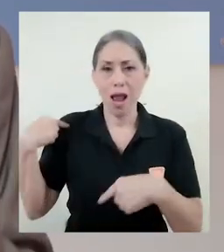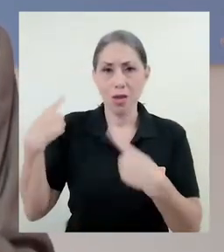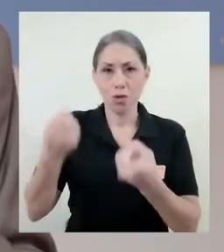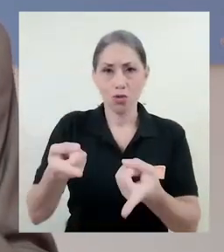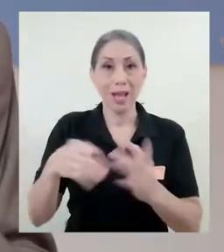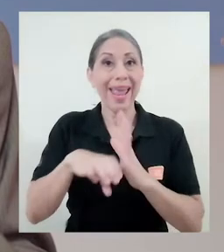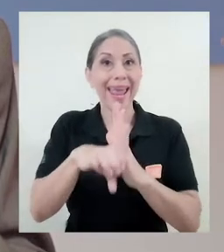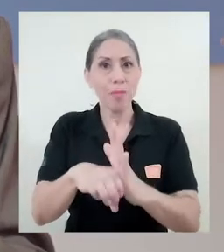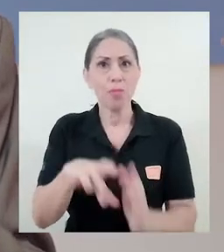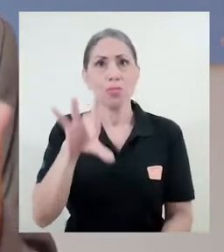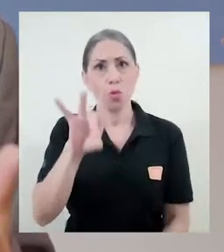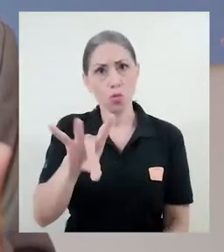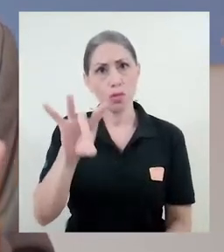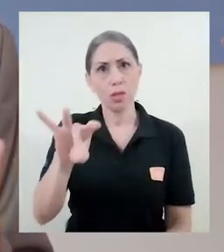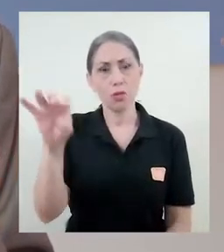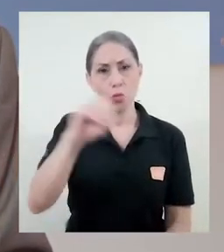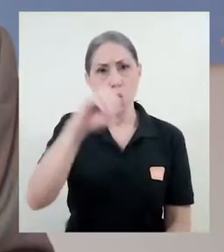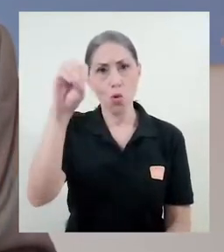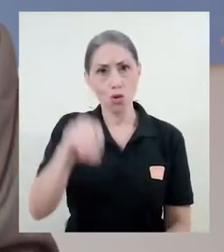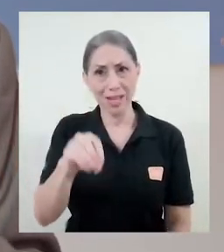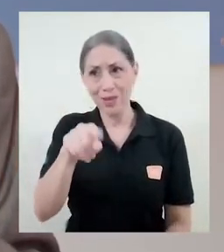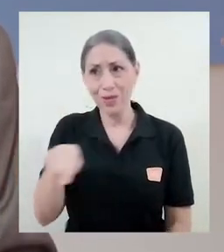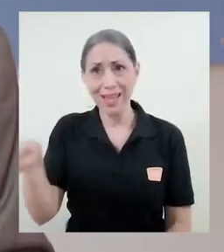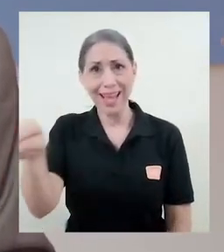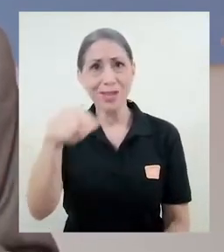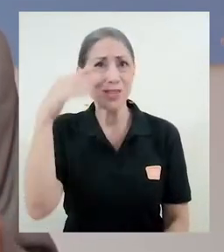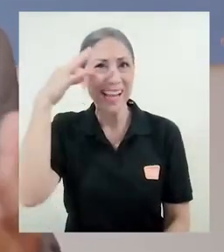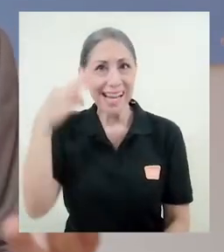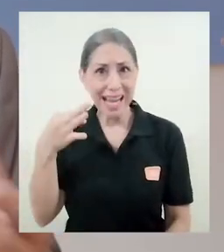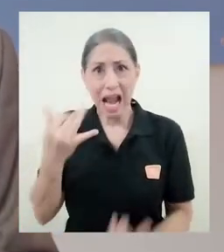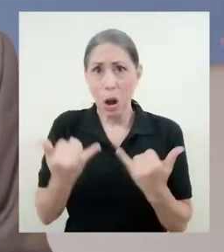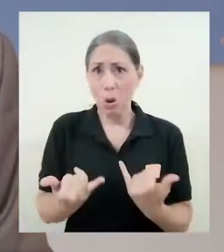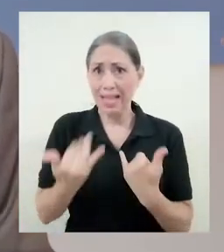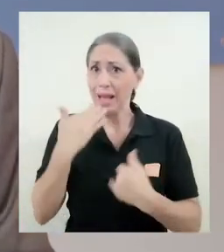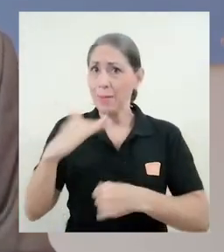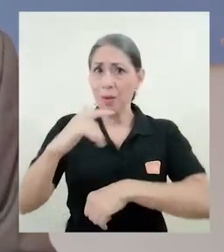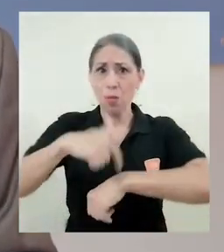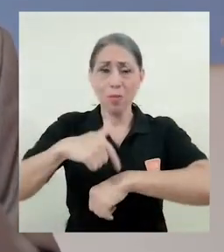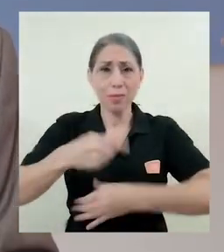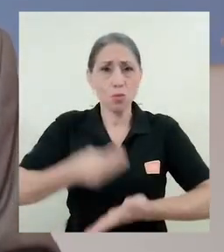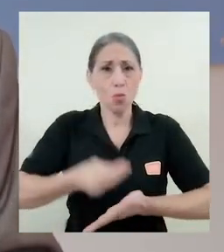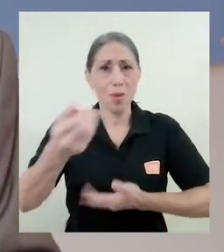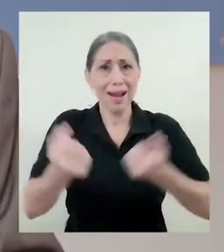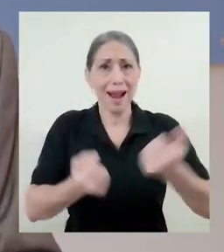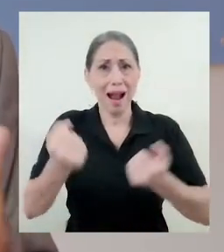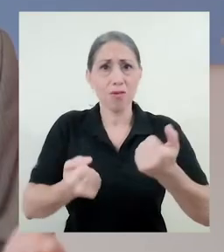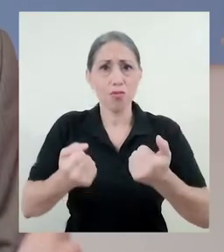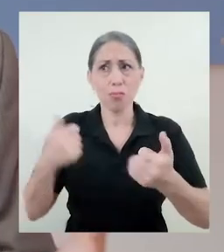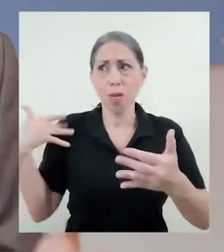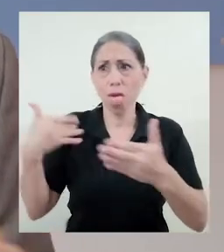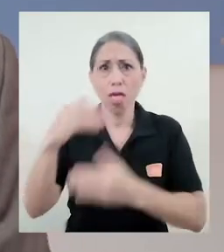considerar 88% que es un mal momento para comprar carro, es una medición que nunca habíamos tenido.